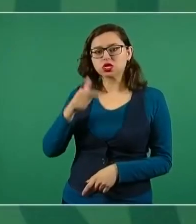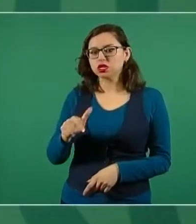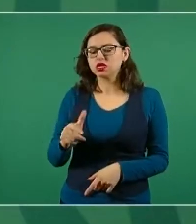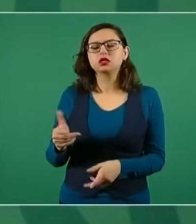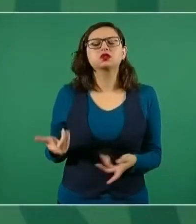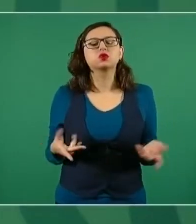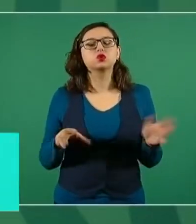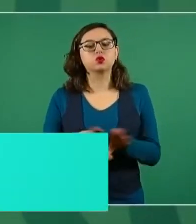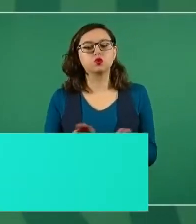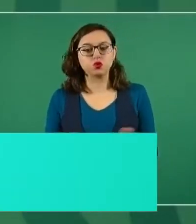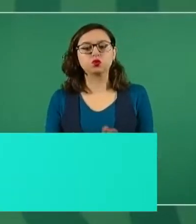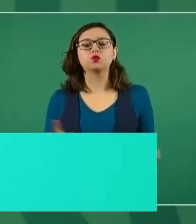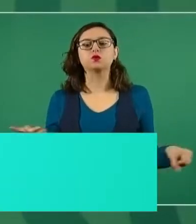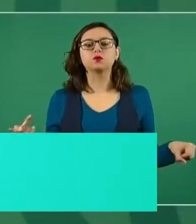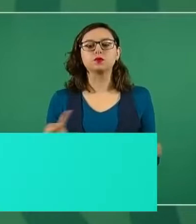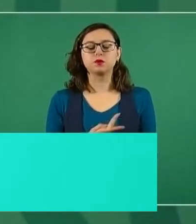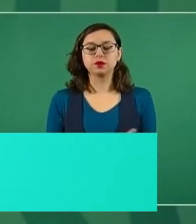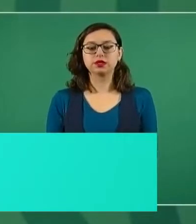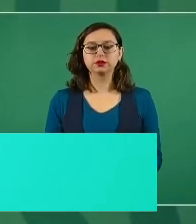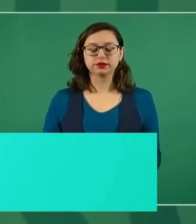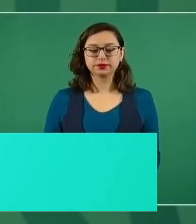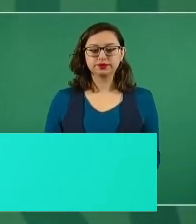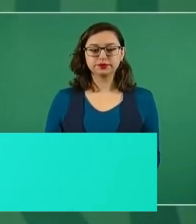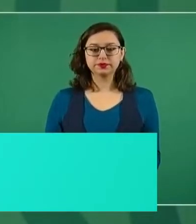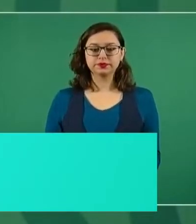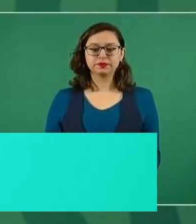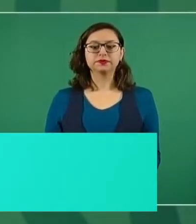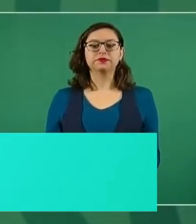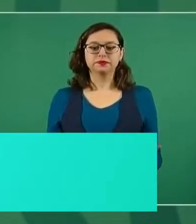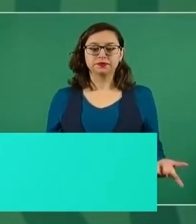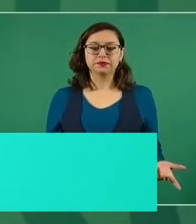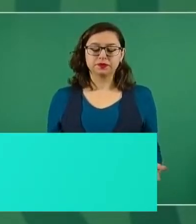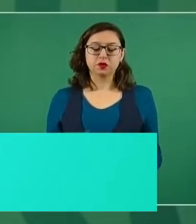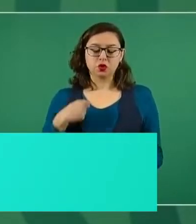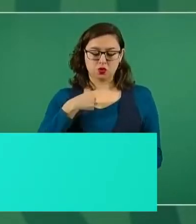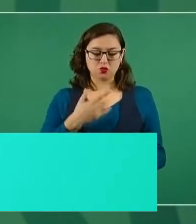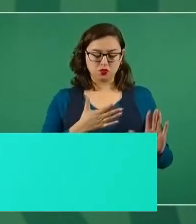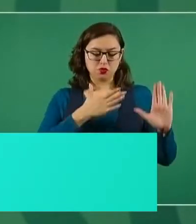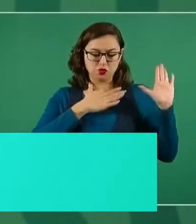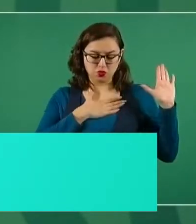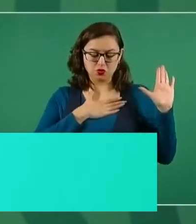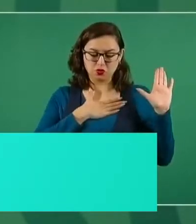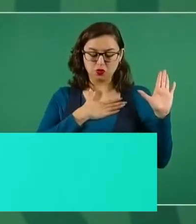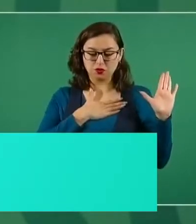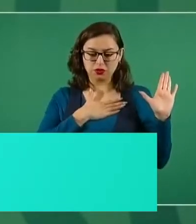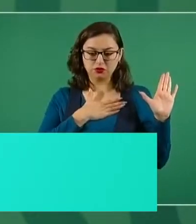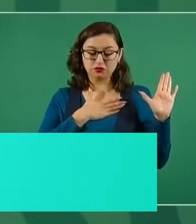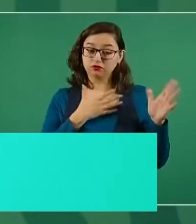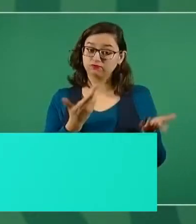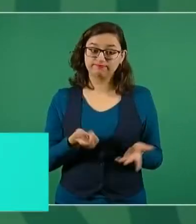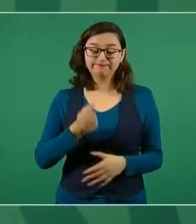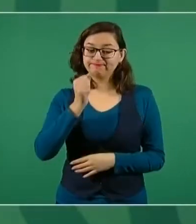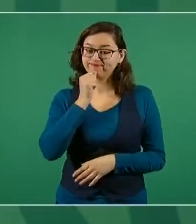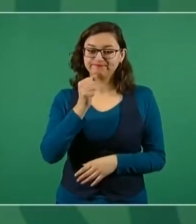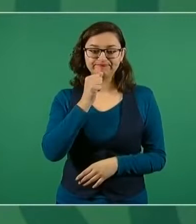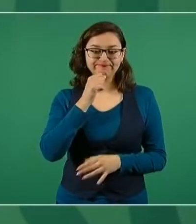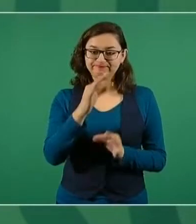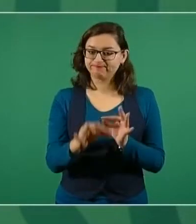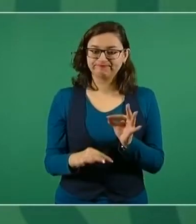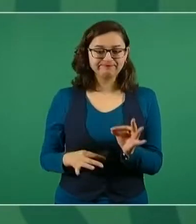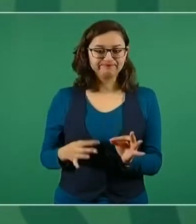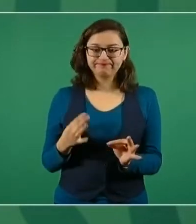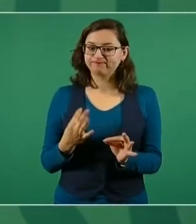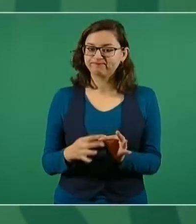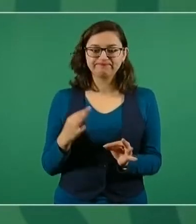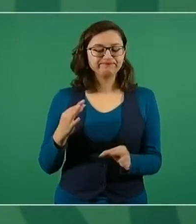Para finales de este año se espera que la Secretaría de Salud complemente su traslado a Guerrero como parte de la propuesta